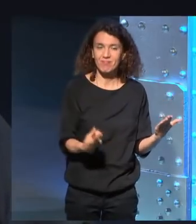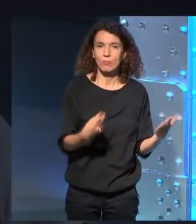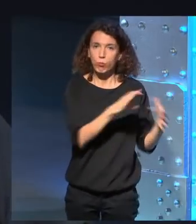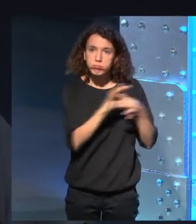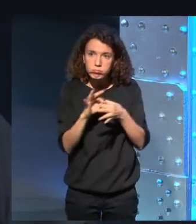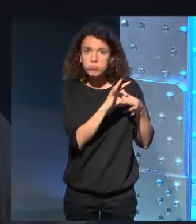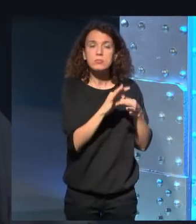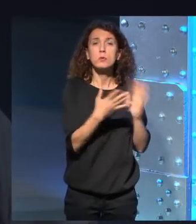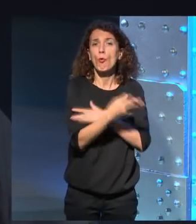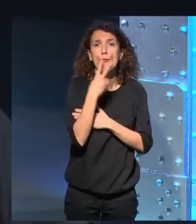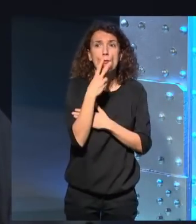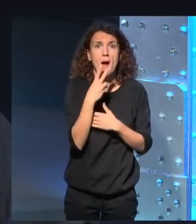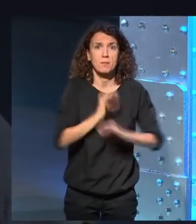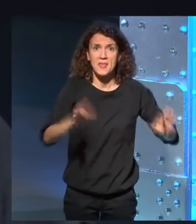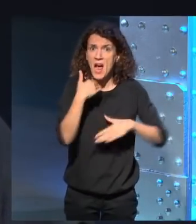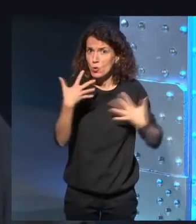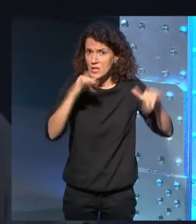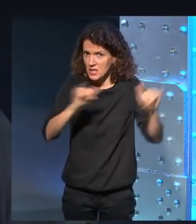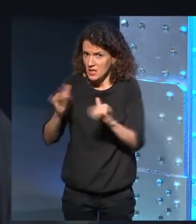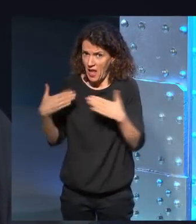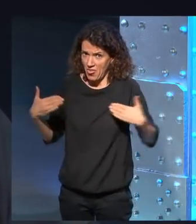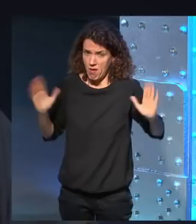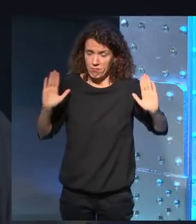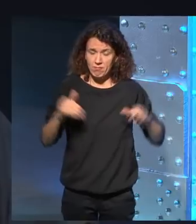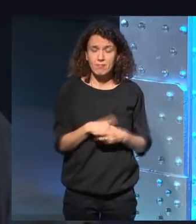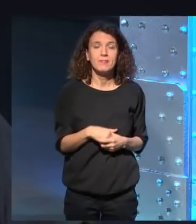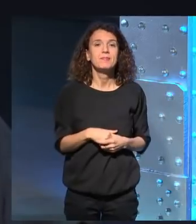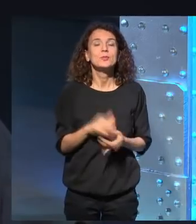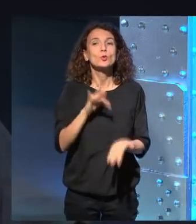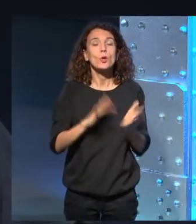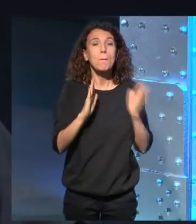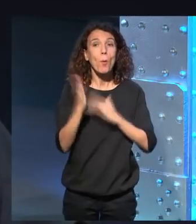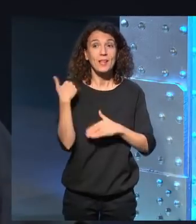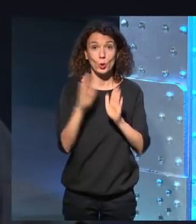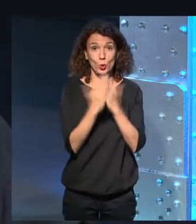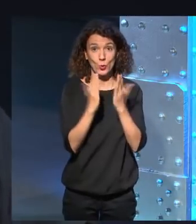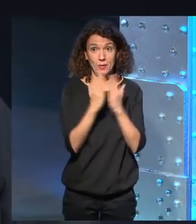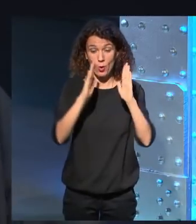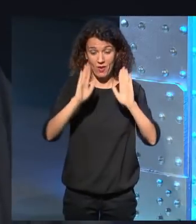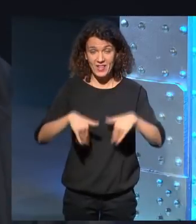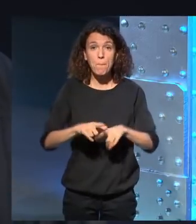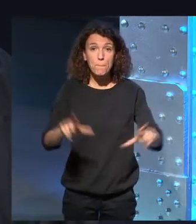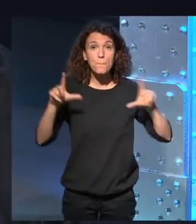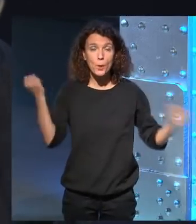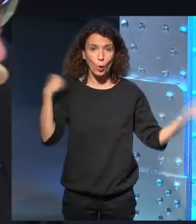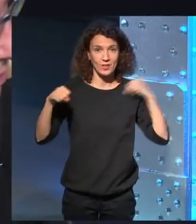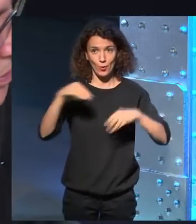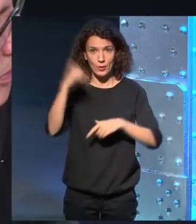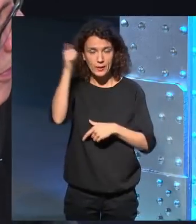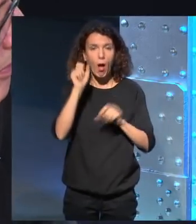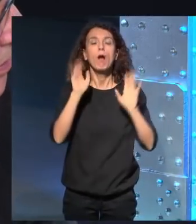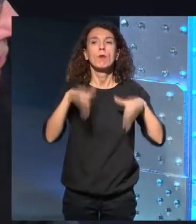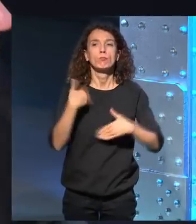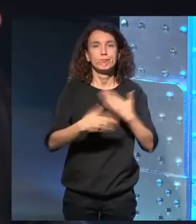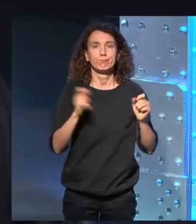sin haber fumado nada especial de hecho hay un momento en el libro que es al final que el protagonista se da